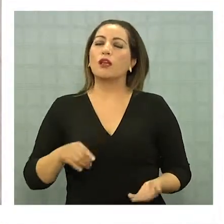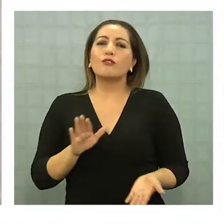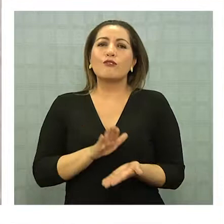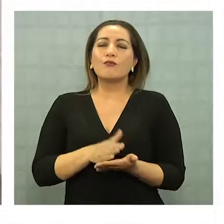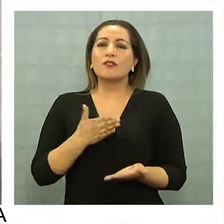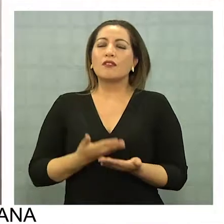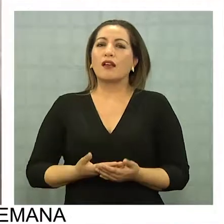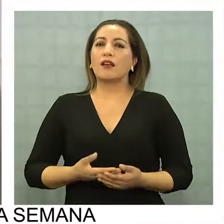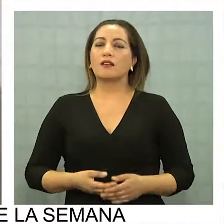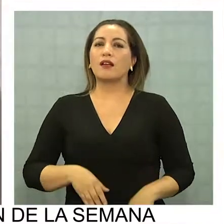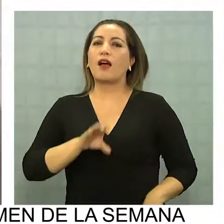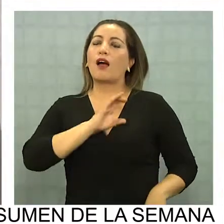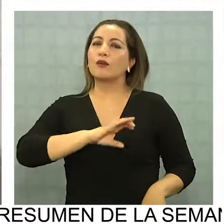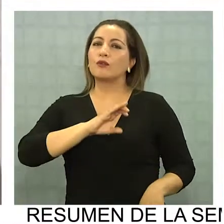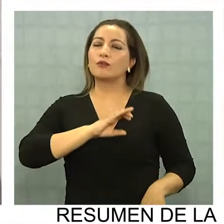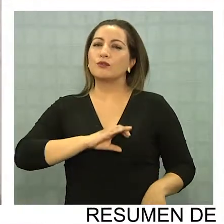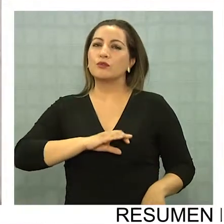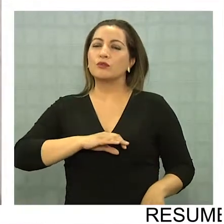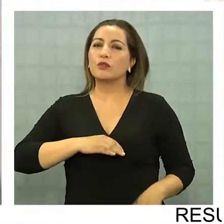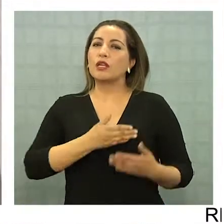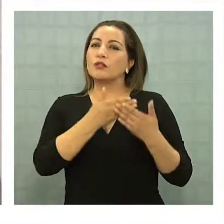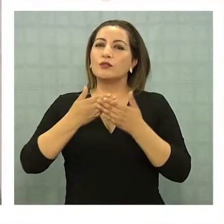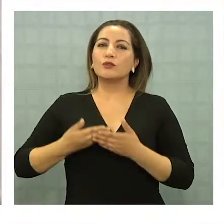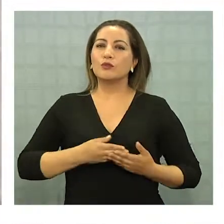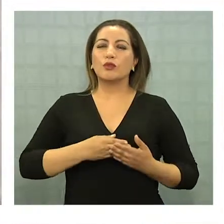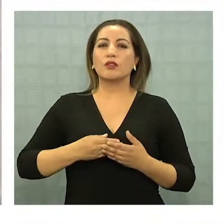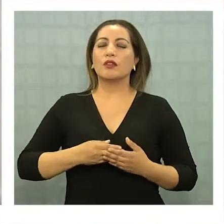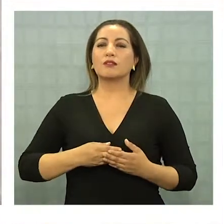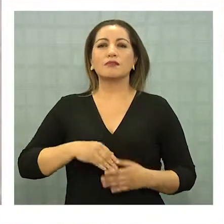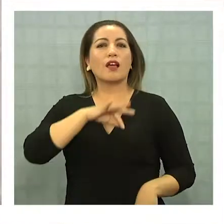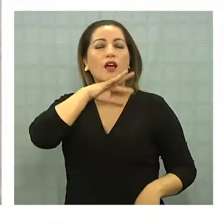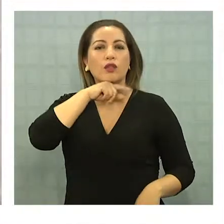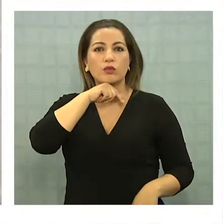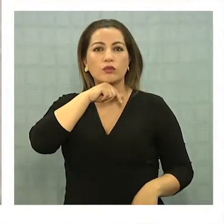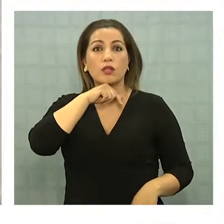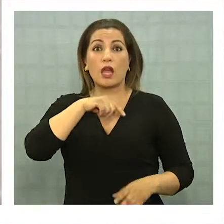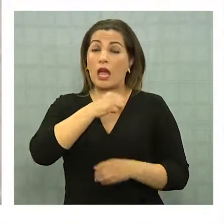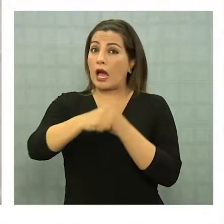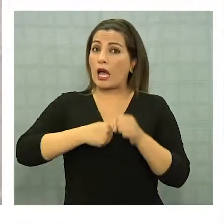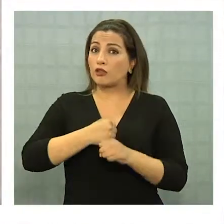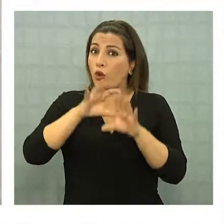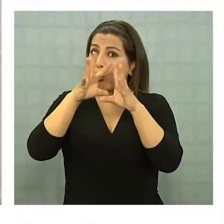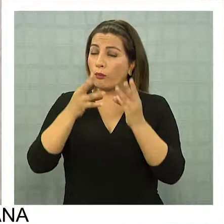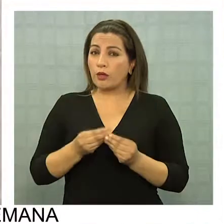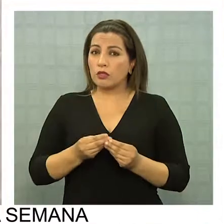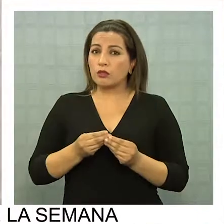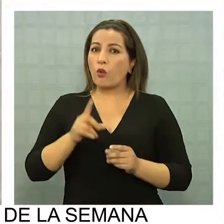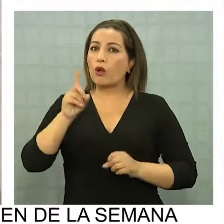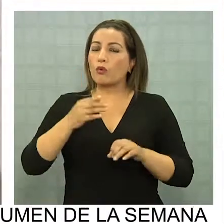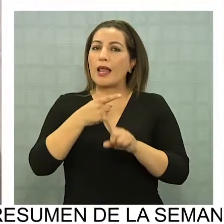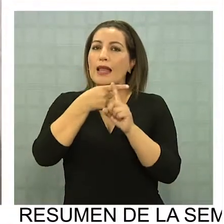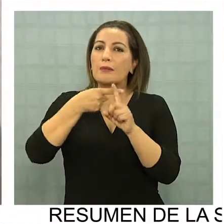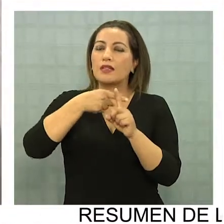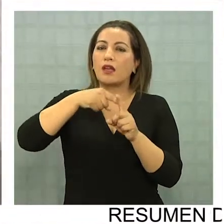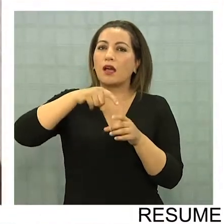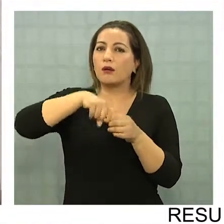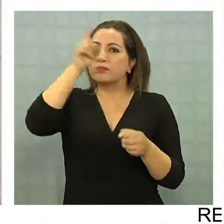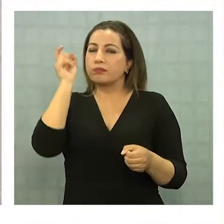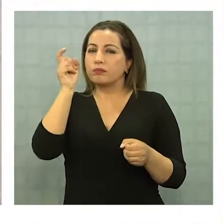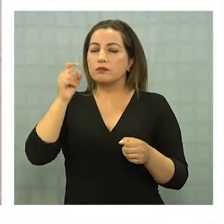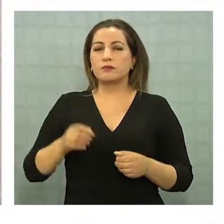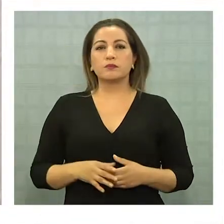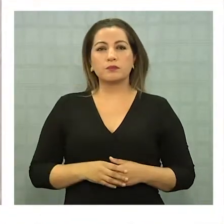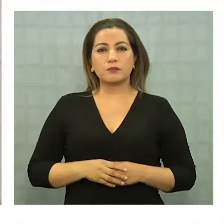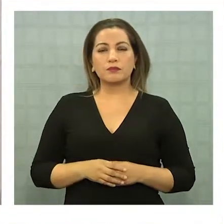¿Cómo es el comportamiento del estudiante adulto? ¿Completa el año, abandona, digamos, es